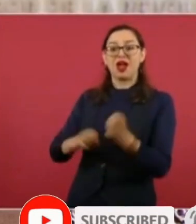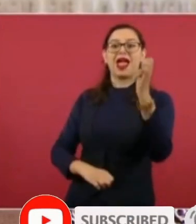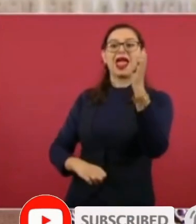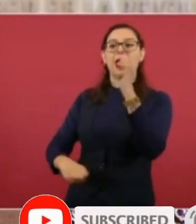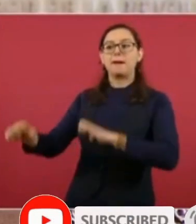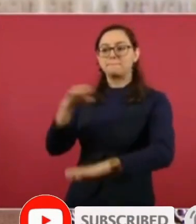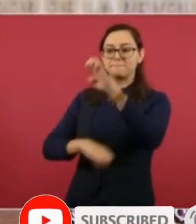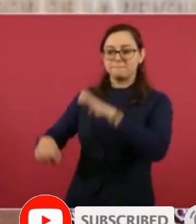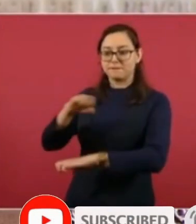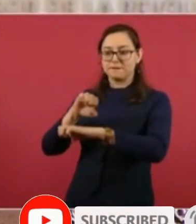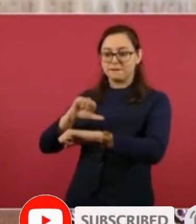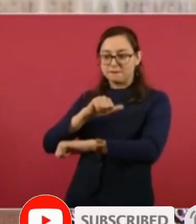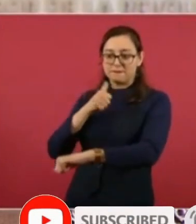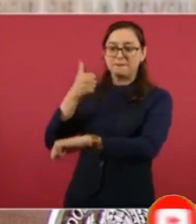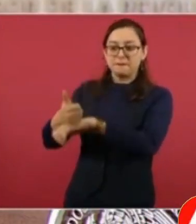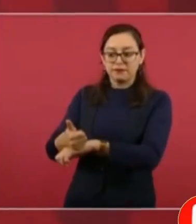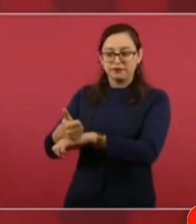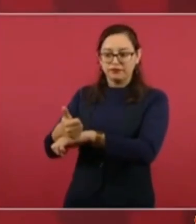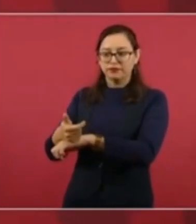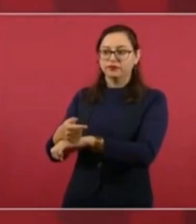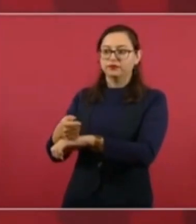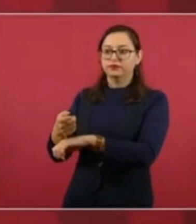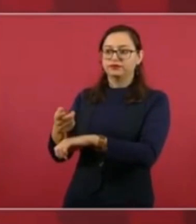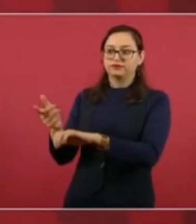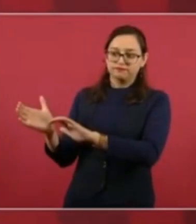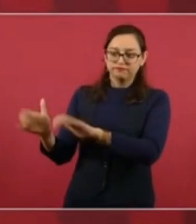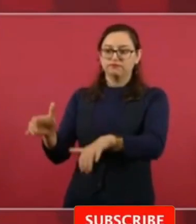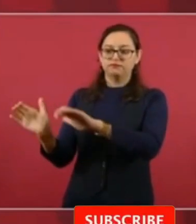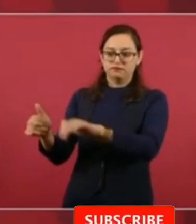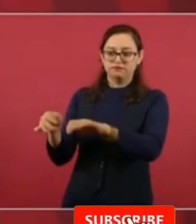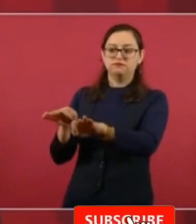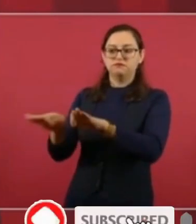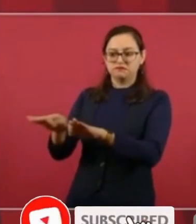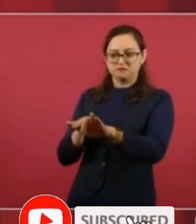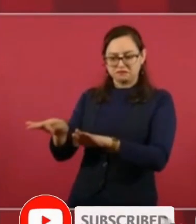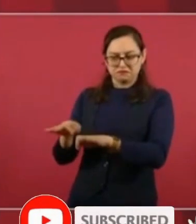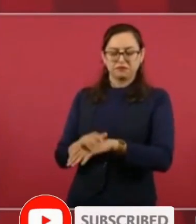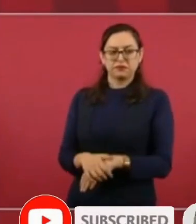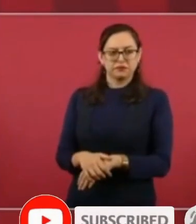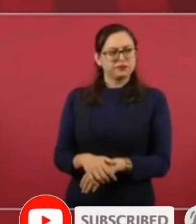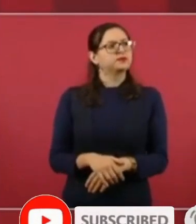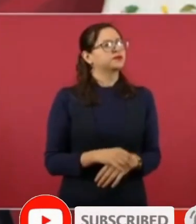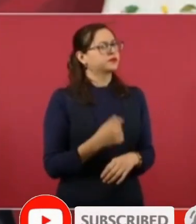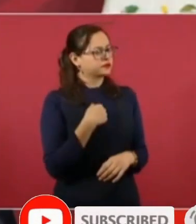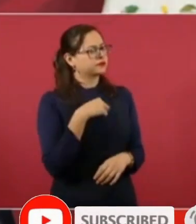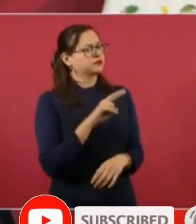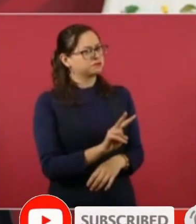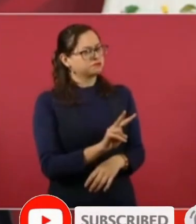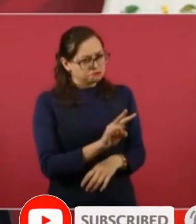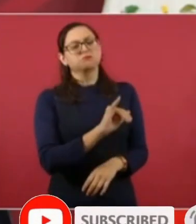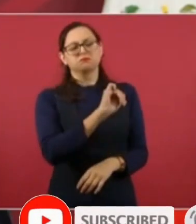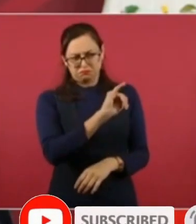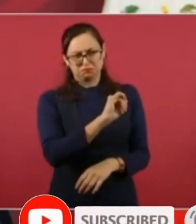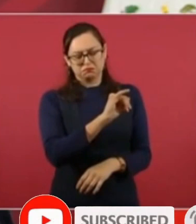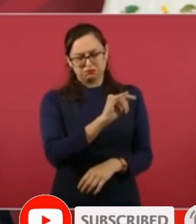se generen empleos pues nosotros también pensamos que esa es una forma estructural es una